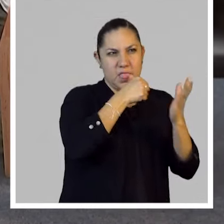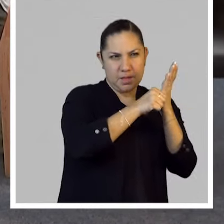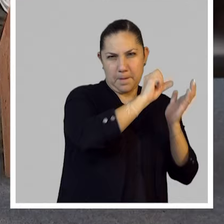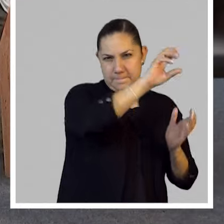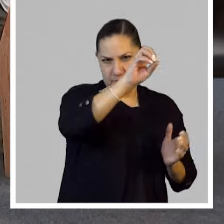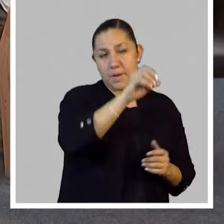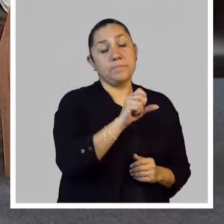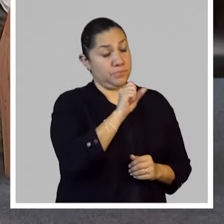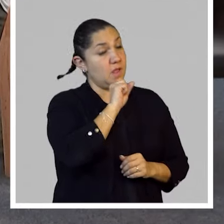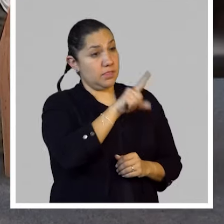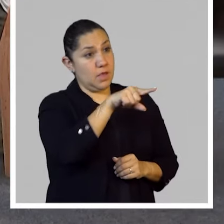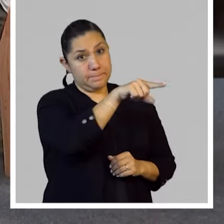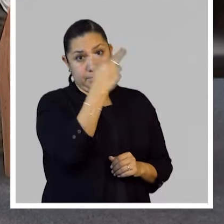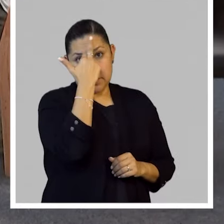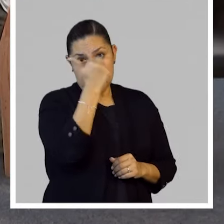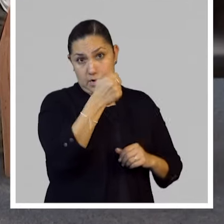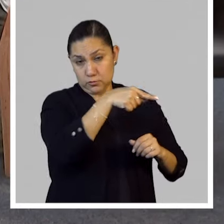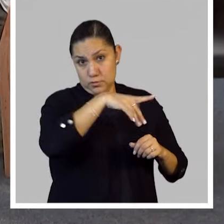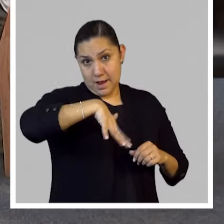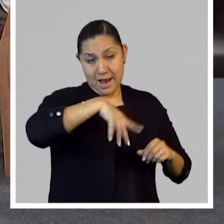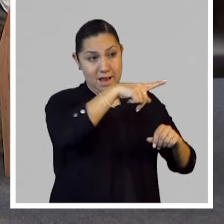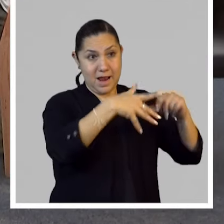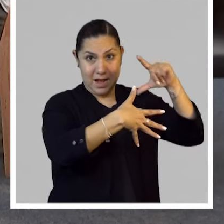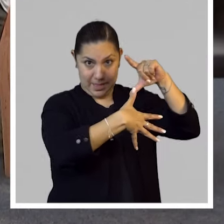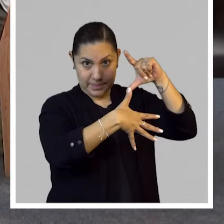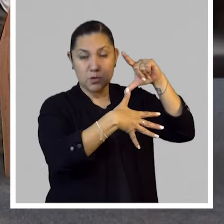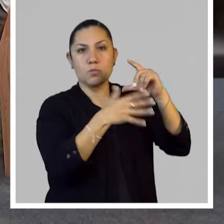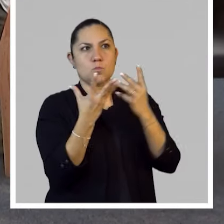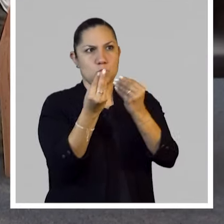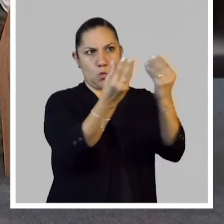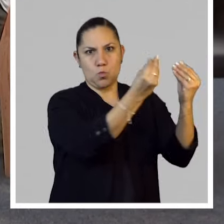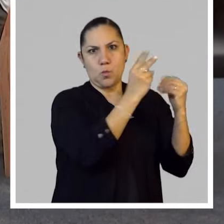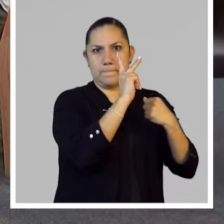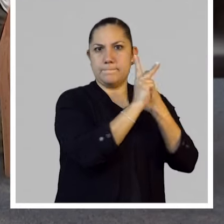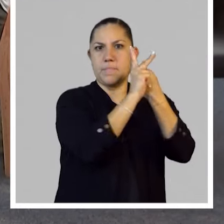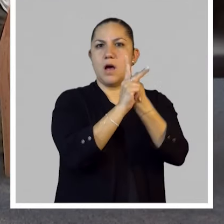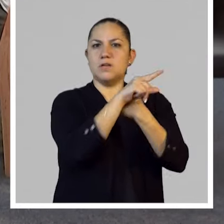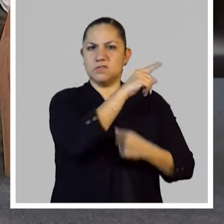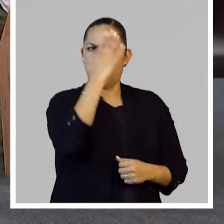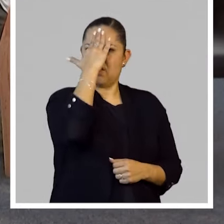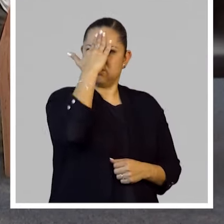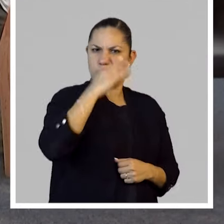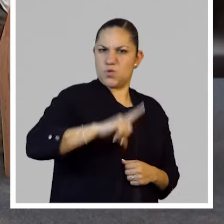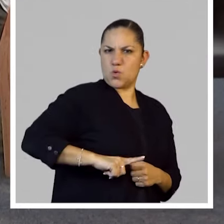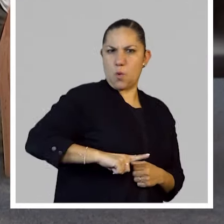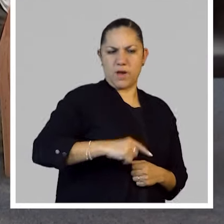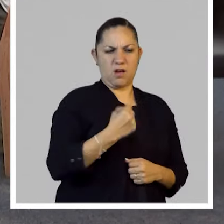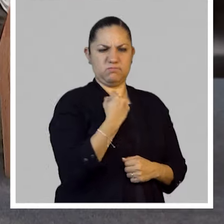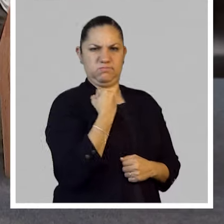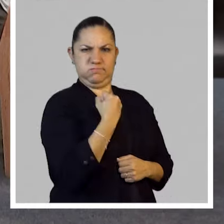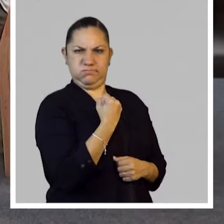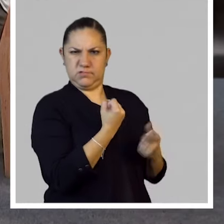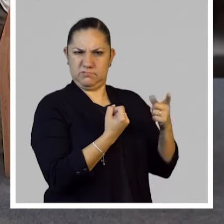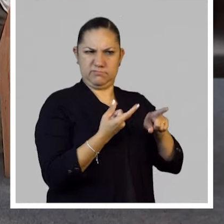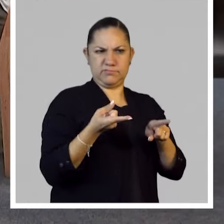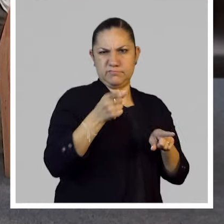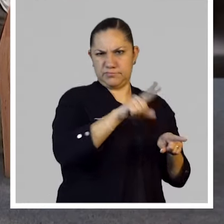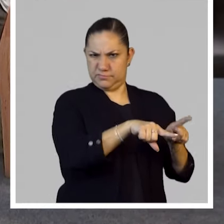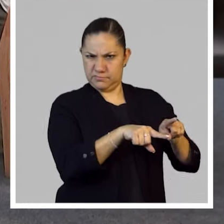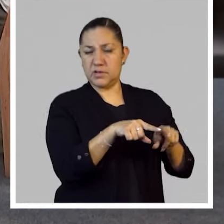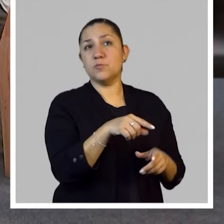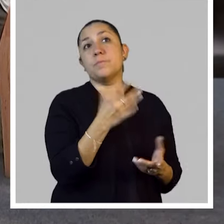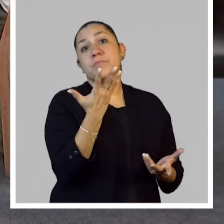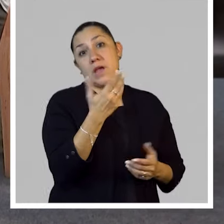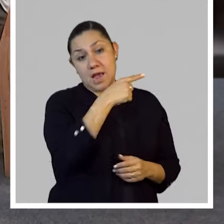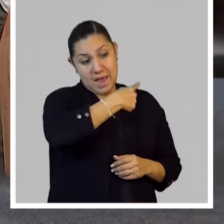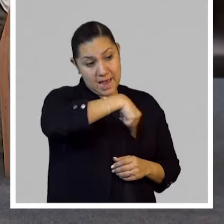de dictaduras en Latinoamérica. Claro. Y México está comunicándose, pues los artistas mexicanos se